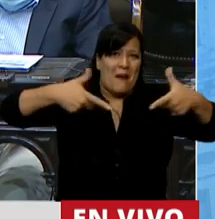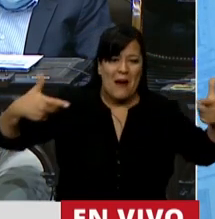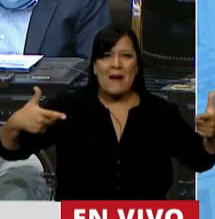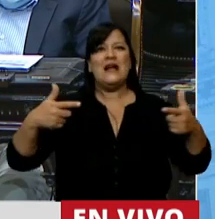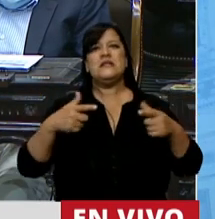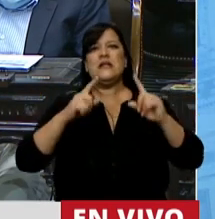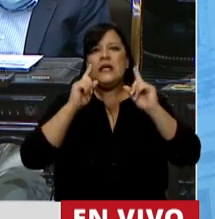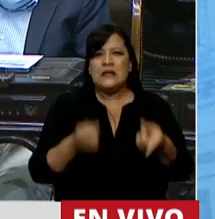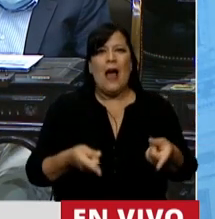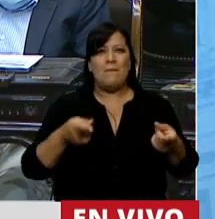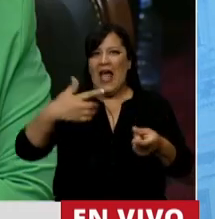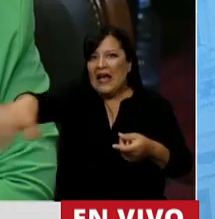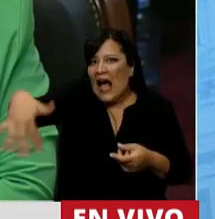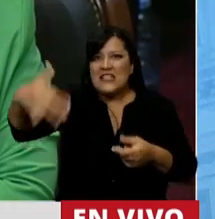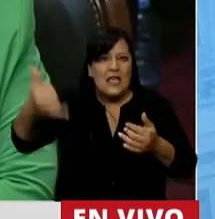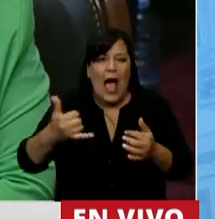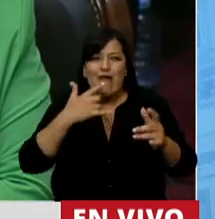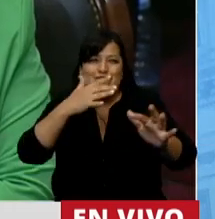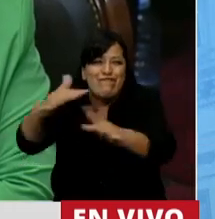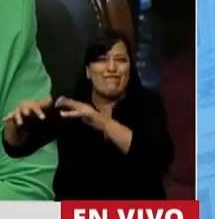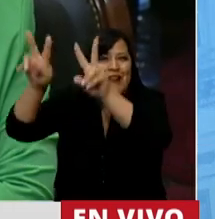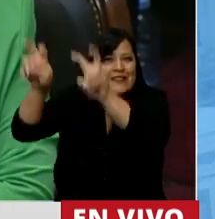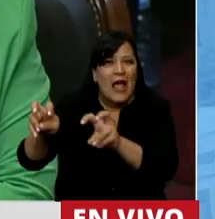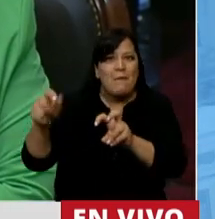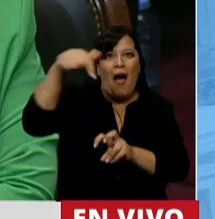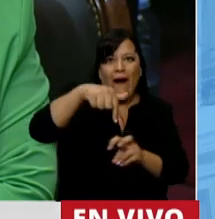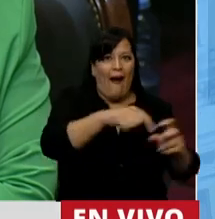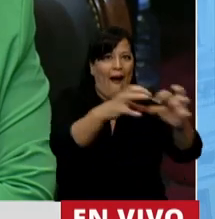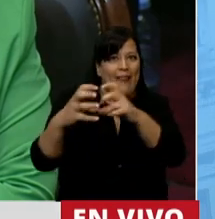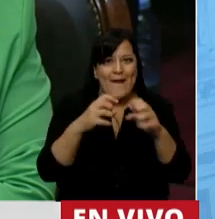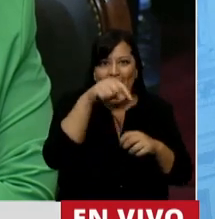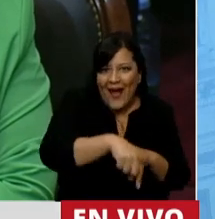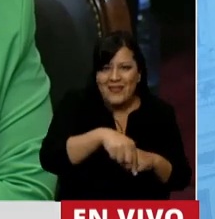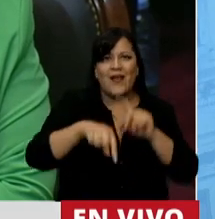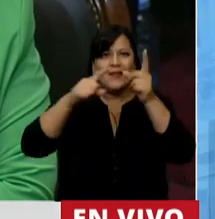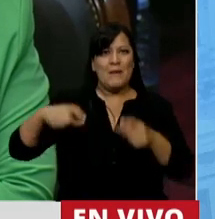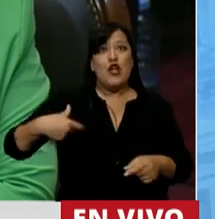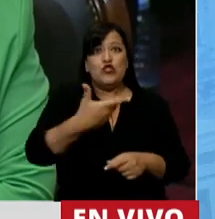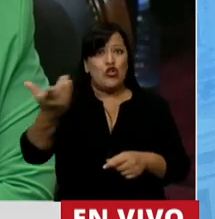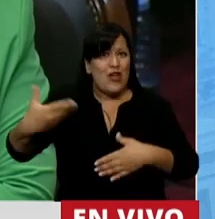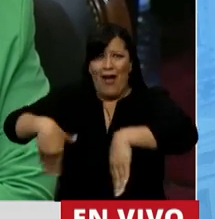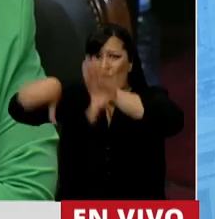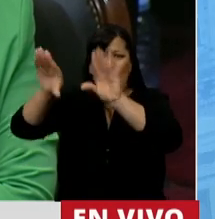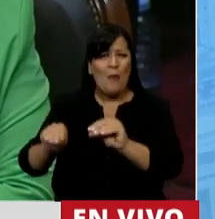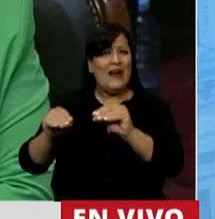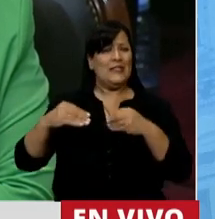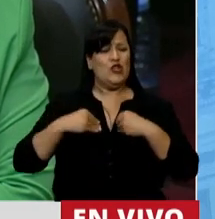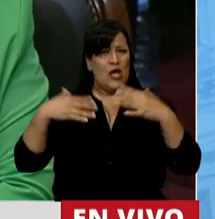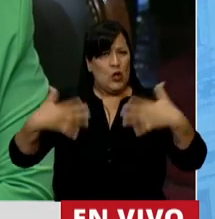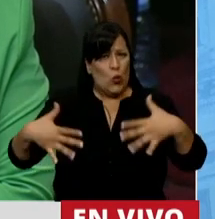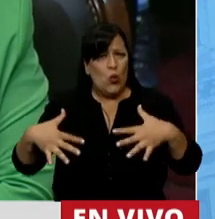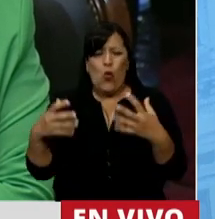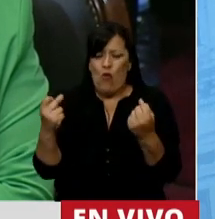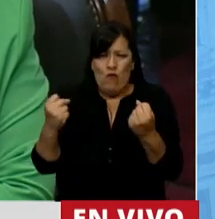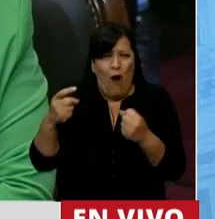rugen en la calle, cuando aquí tratamos los temas que la sociedad entera se siente interpelada y